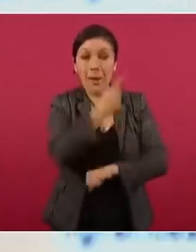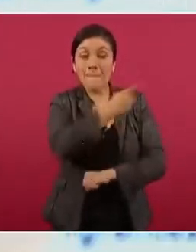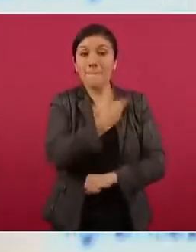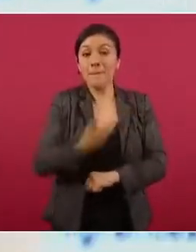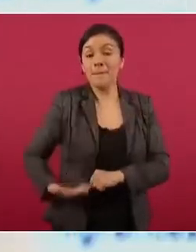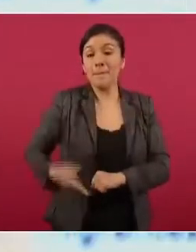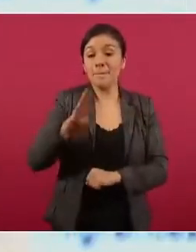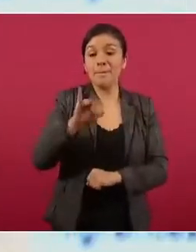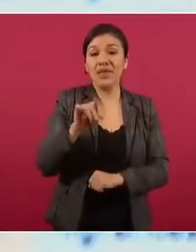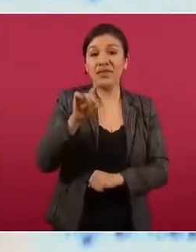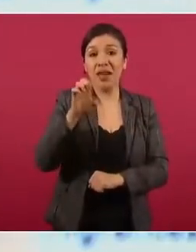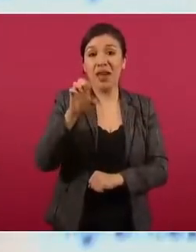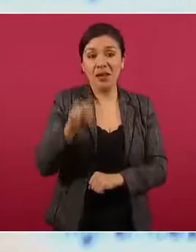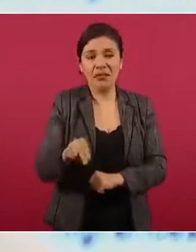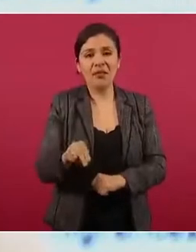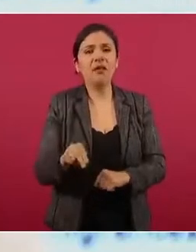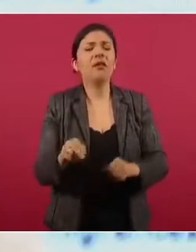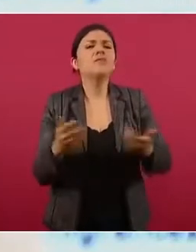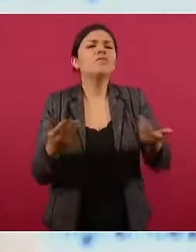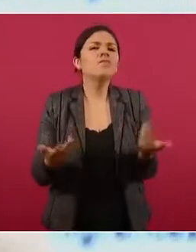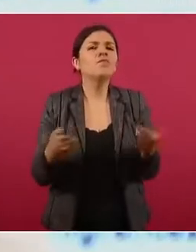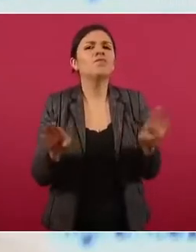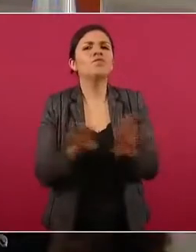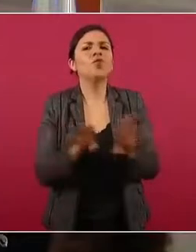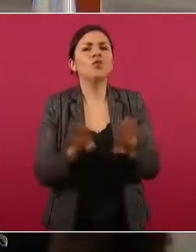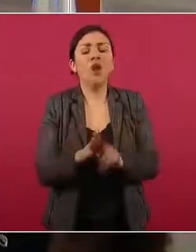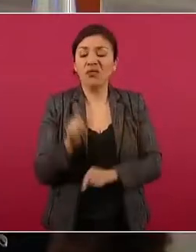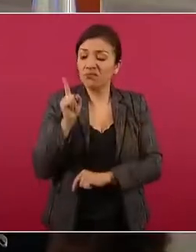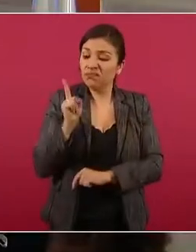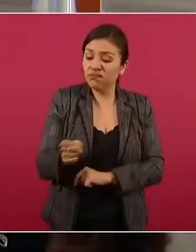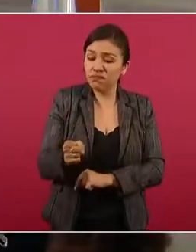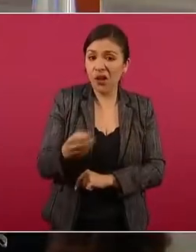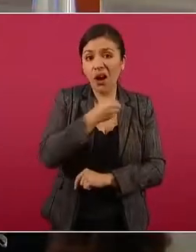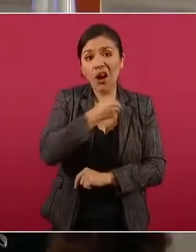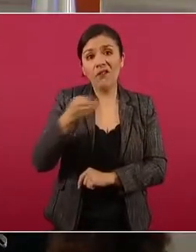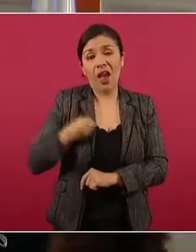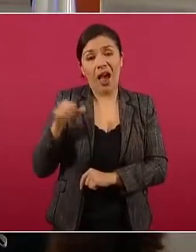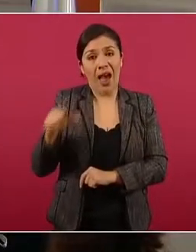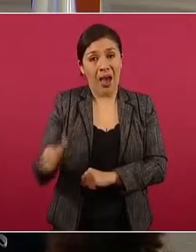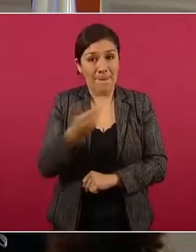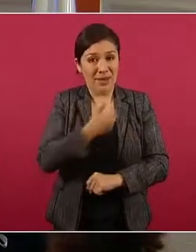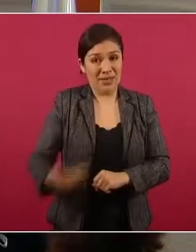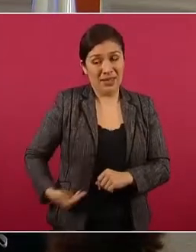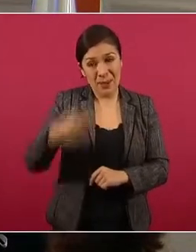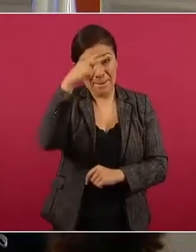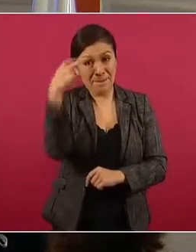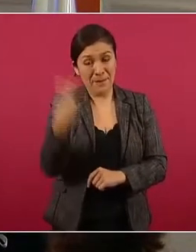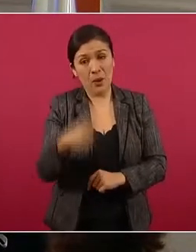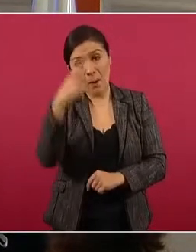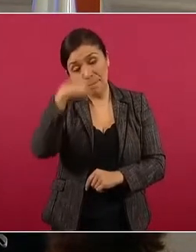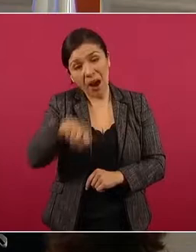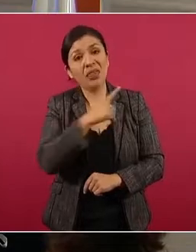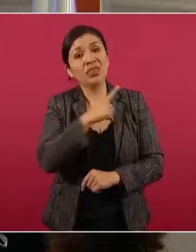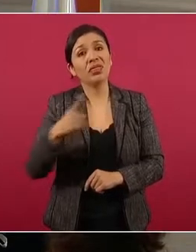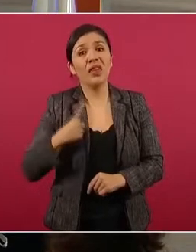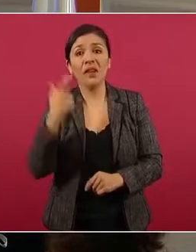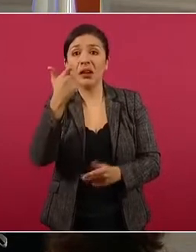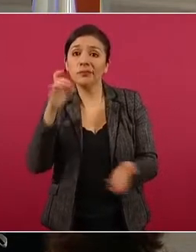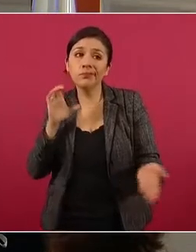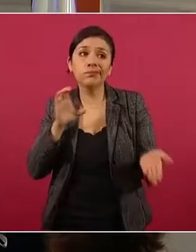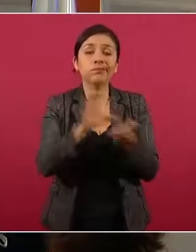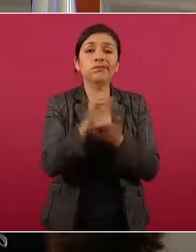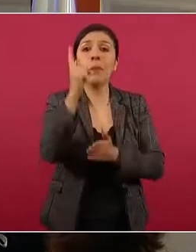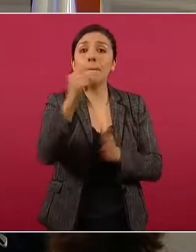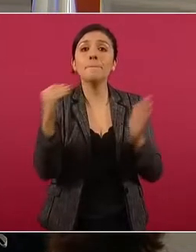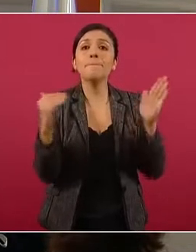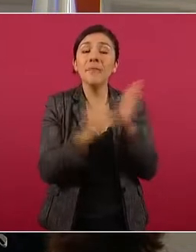supuestamente habría obligado al presidente Andrés Manuel López Obrador a invertir mil 500